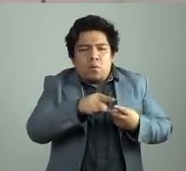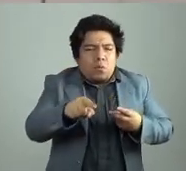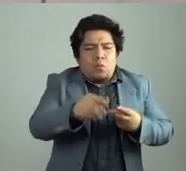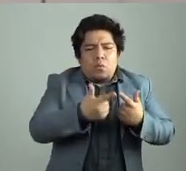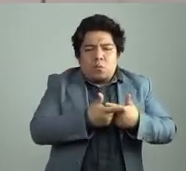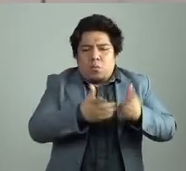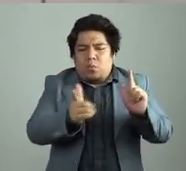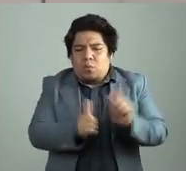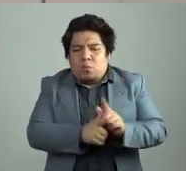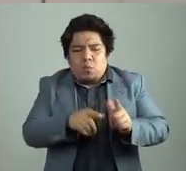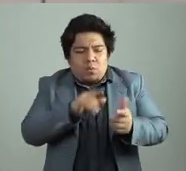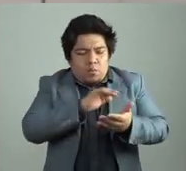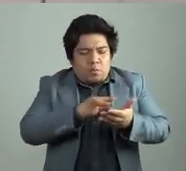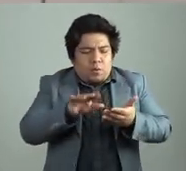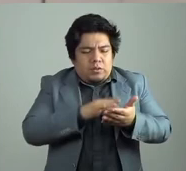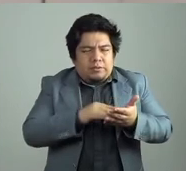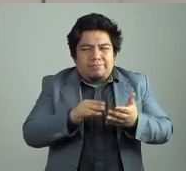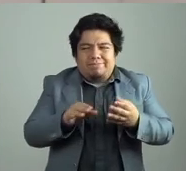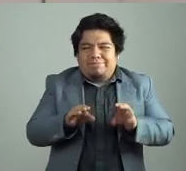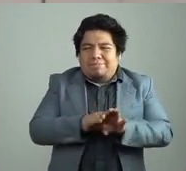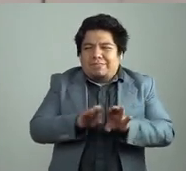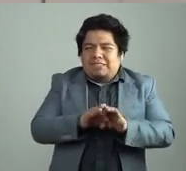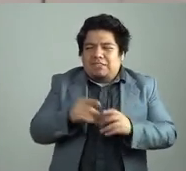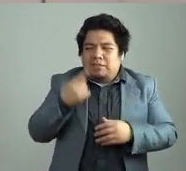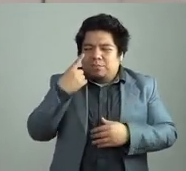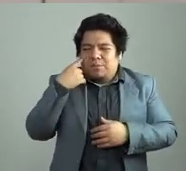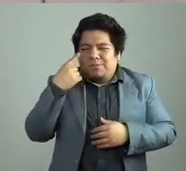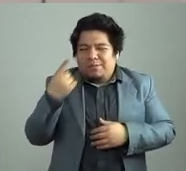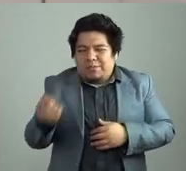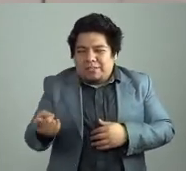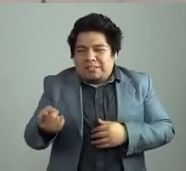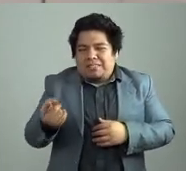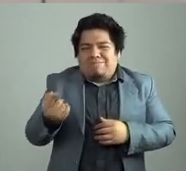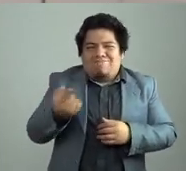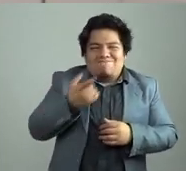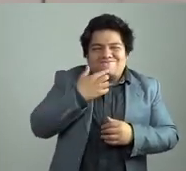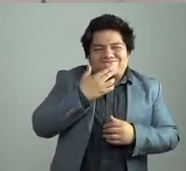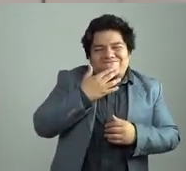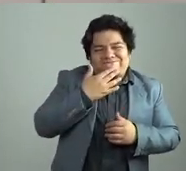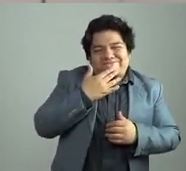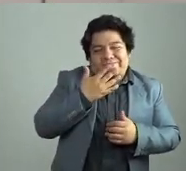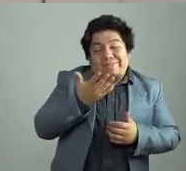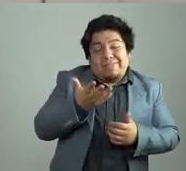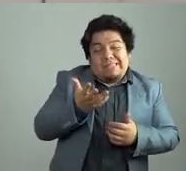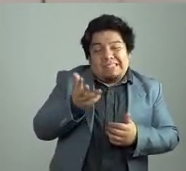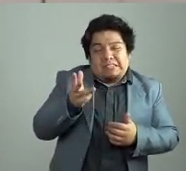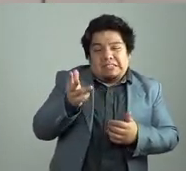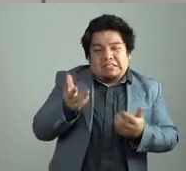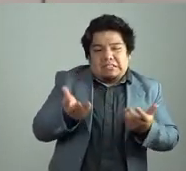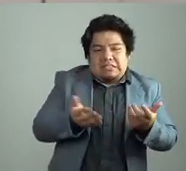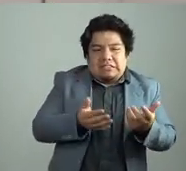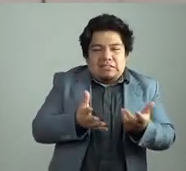entender la literatura, de alguna forma, y de alguna manera,